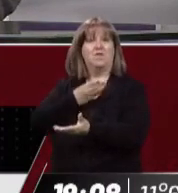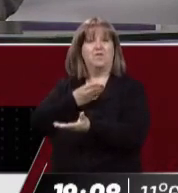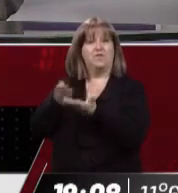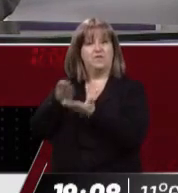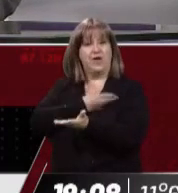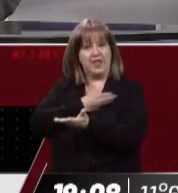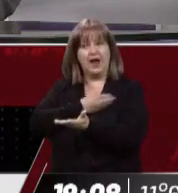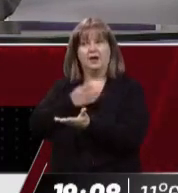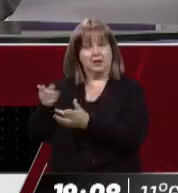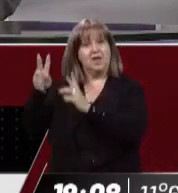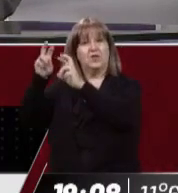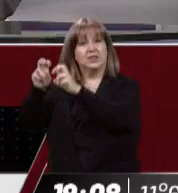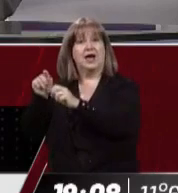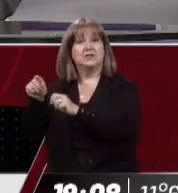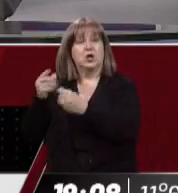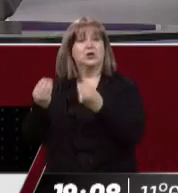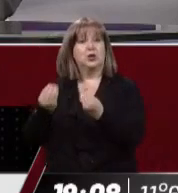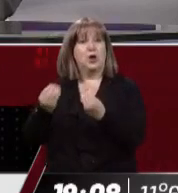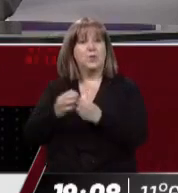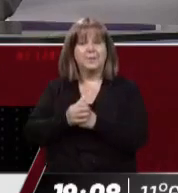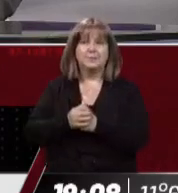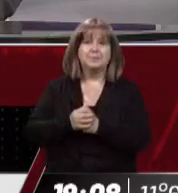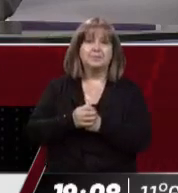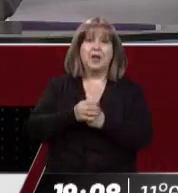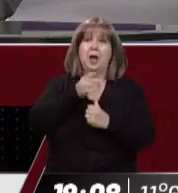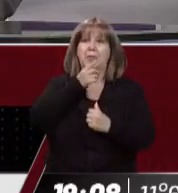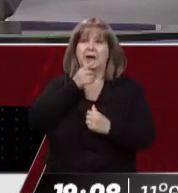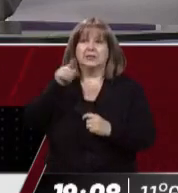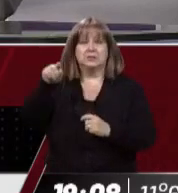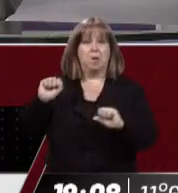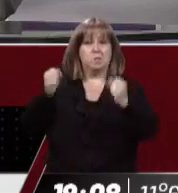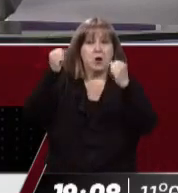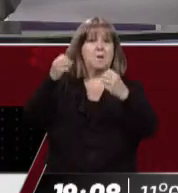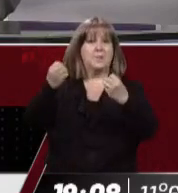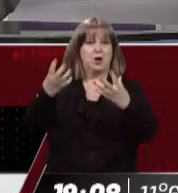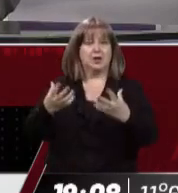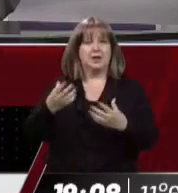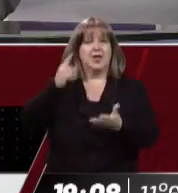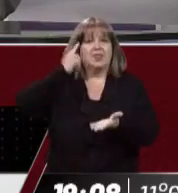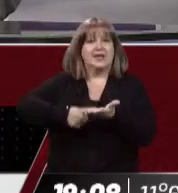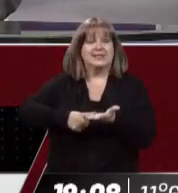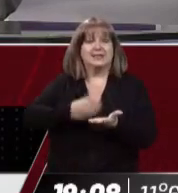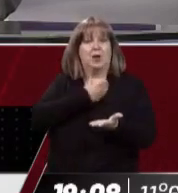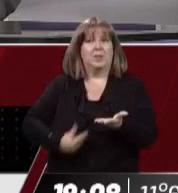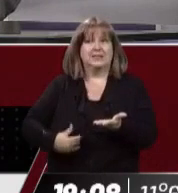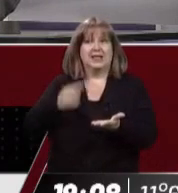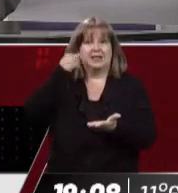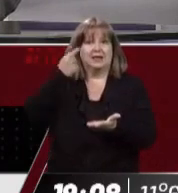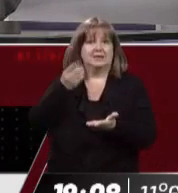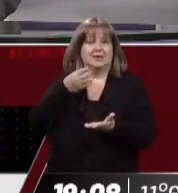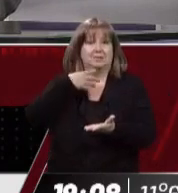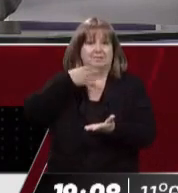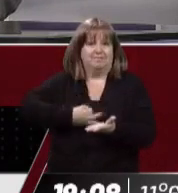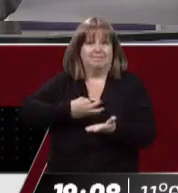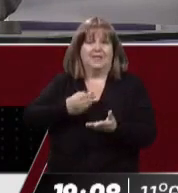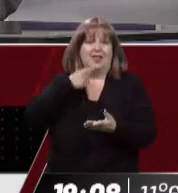se le está adjudicando al gobernador una especie de rebeldía frente a la autoridad competente en materia de declaración de feriados. Fíjate las